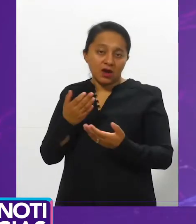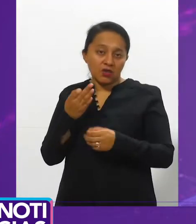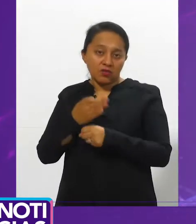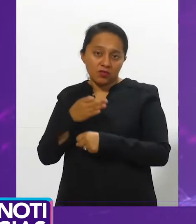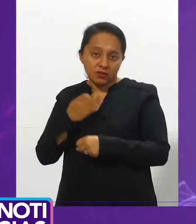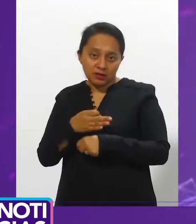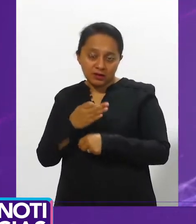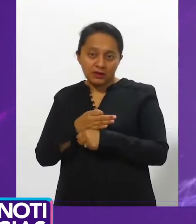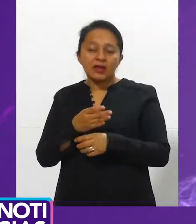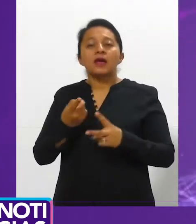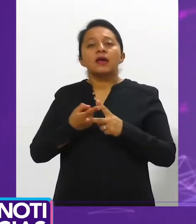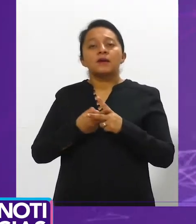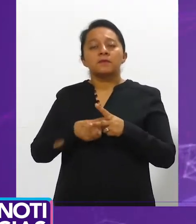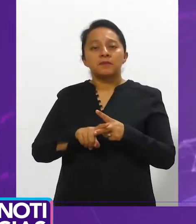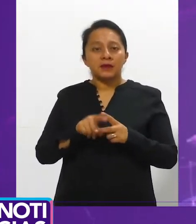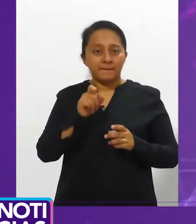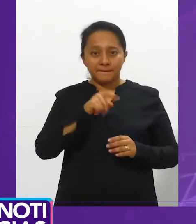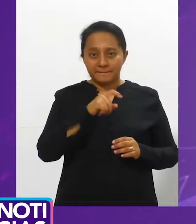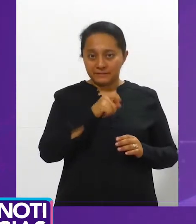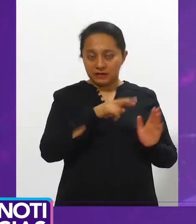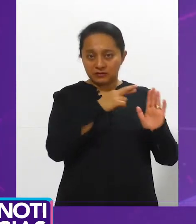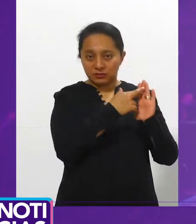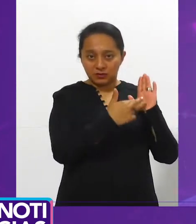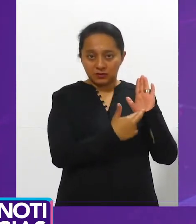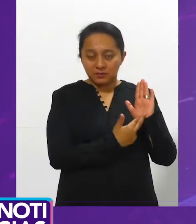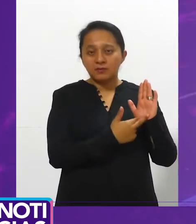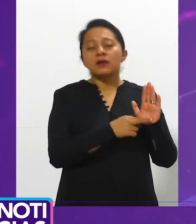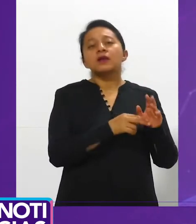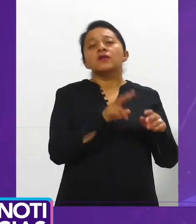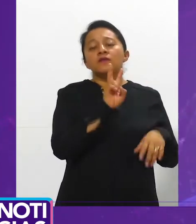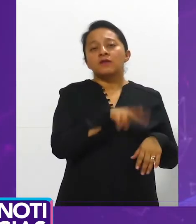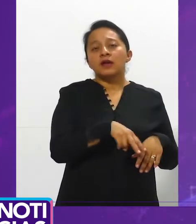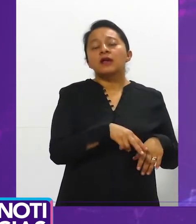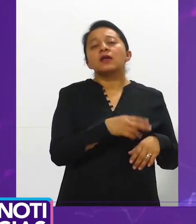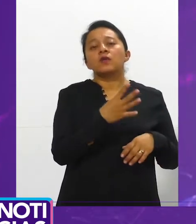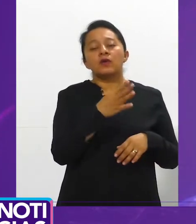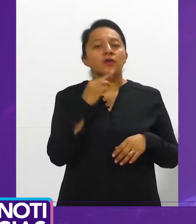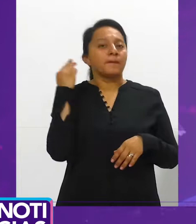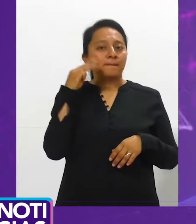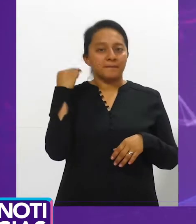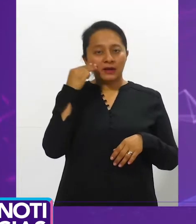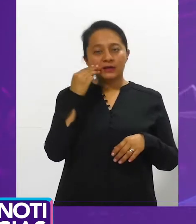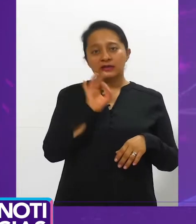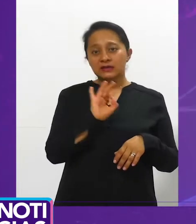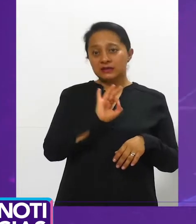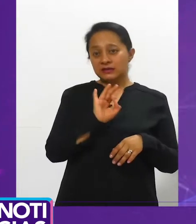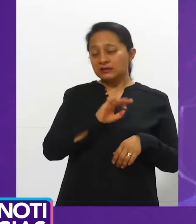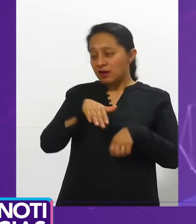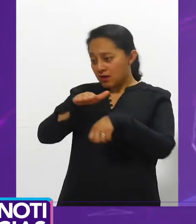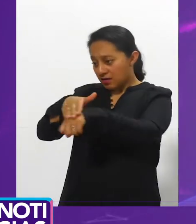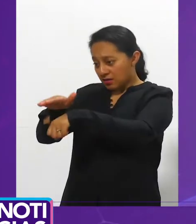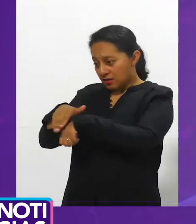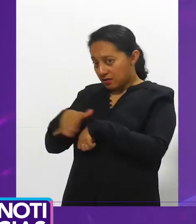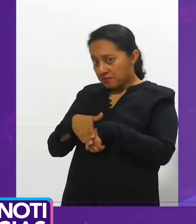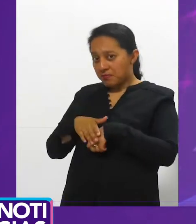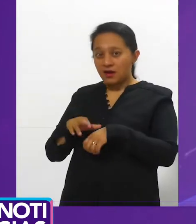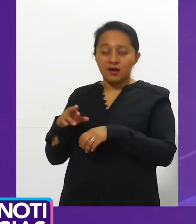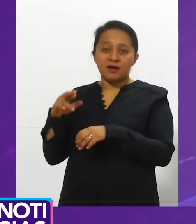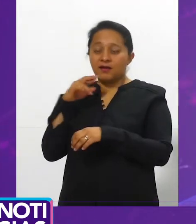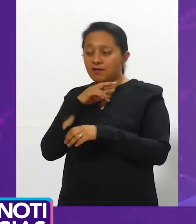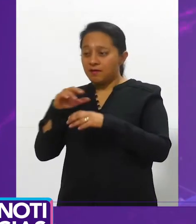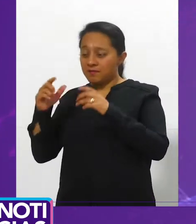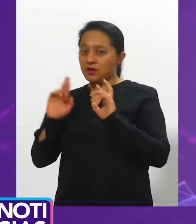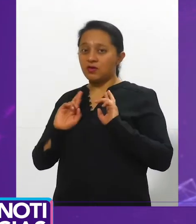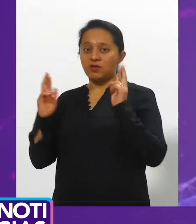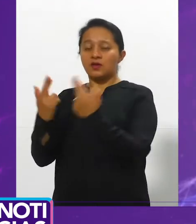próximo 4 de marzo, se pudiera estar llamando a sesión extraordinaria de cabildo para el análisis del tema, ello previo a su